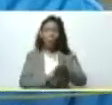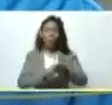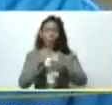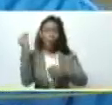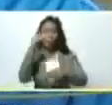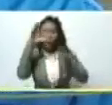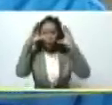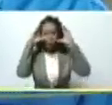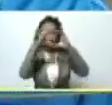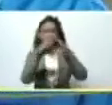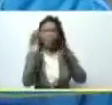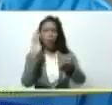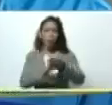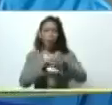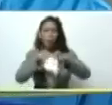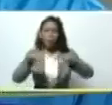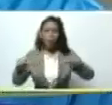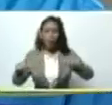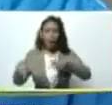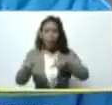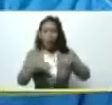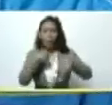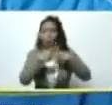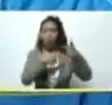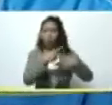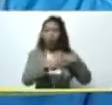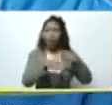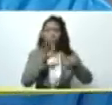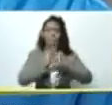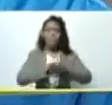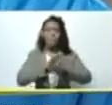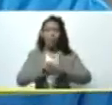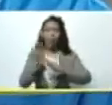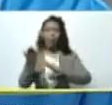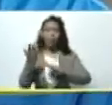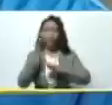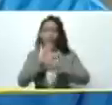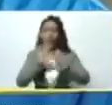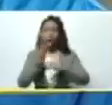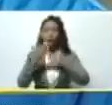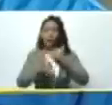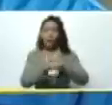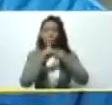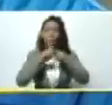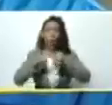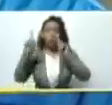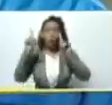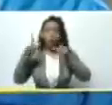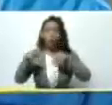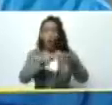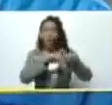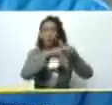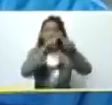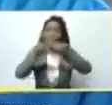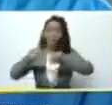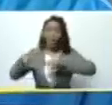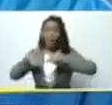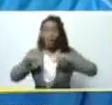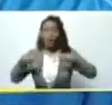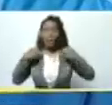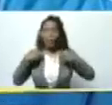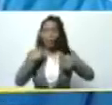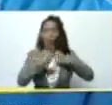y colocábamos tierra y espacios productivos es porque allí hemos avanzado en otro espacio distinto a la tierra para